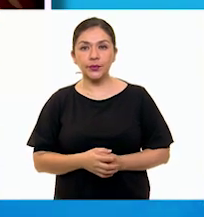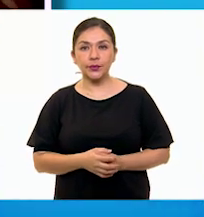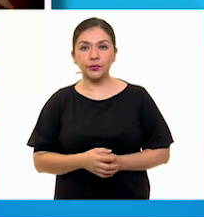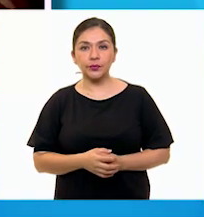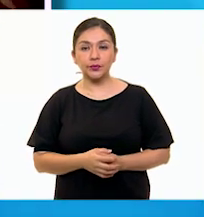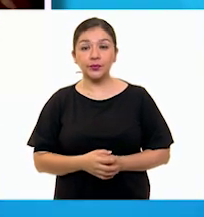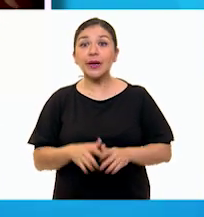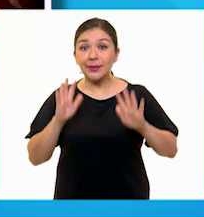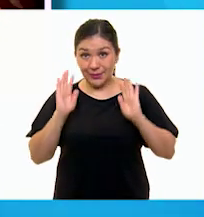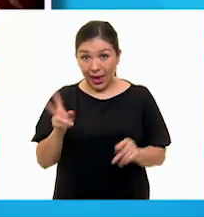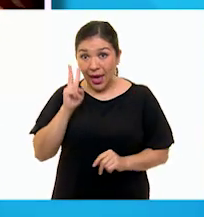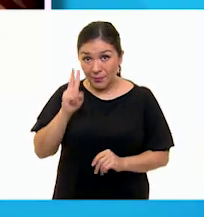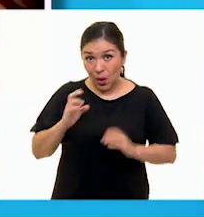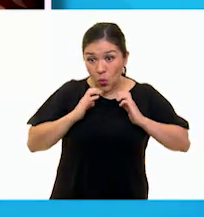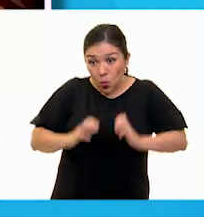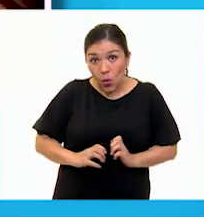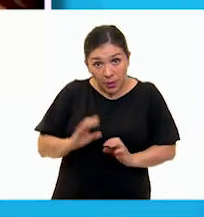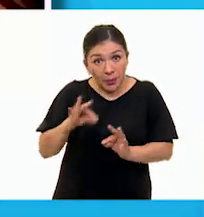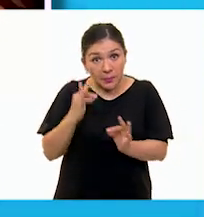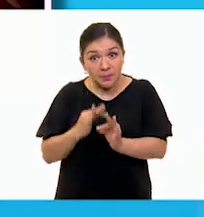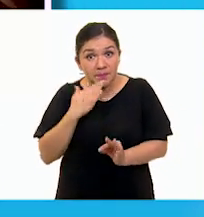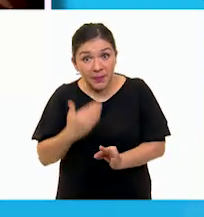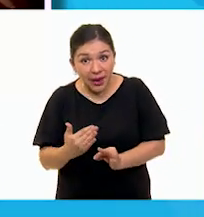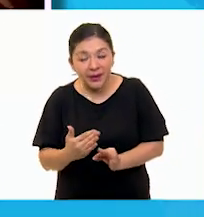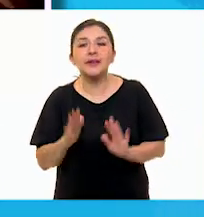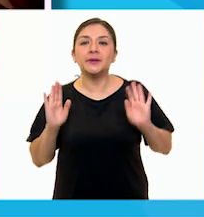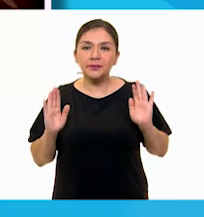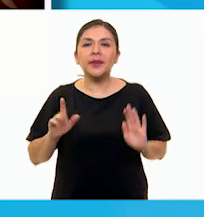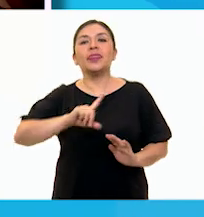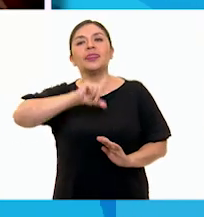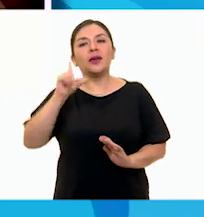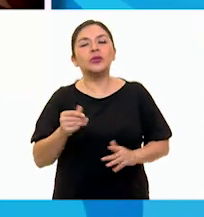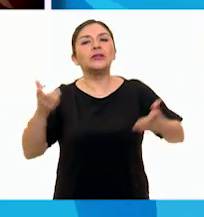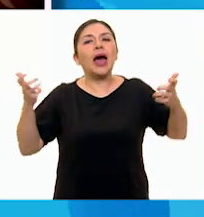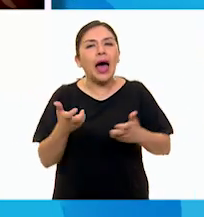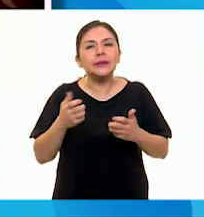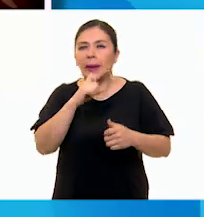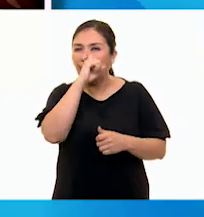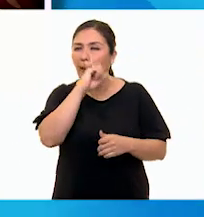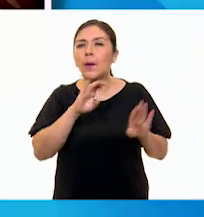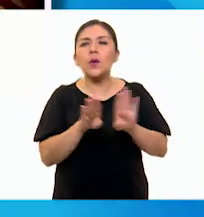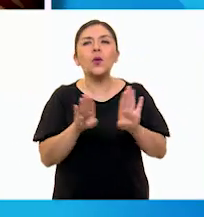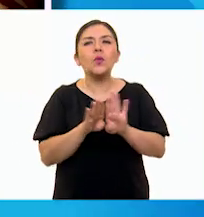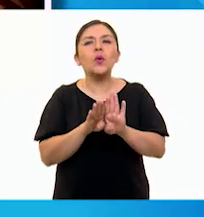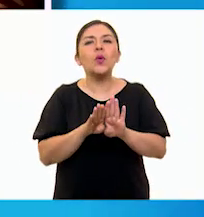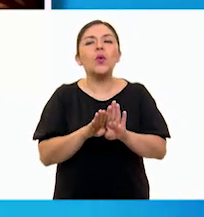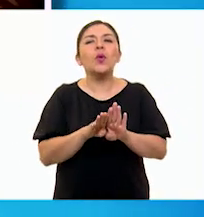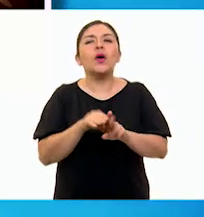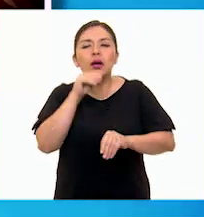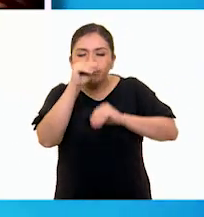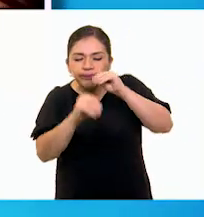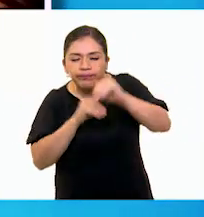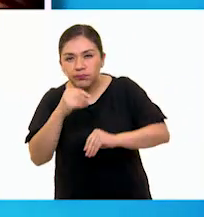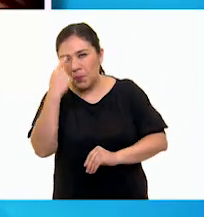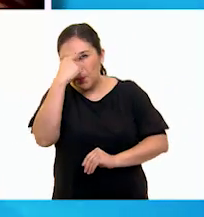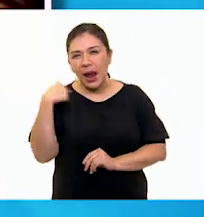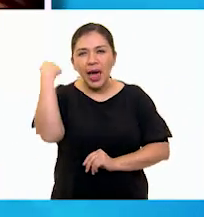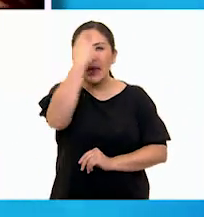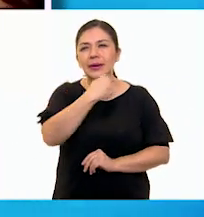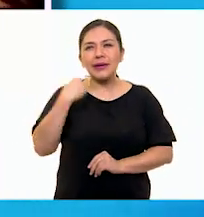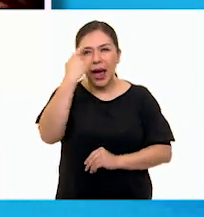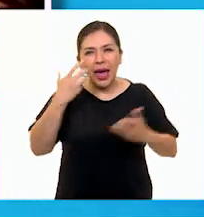Una vez que tenemos el cuerpo de nuestro muñeco, vamos a trabajar con el detalle de la carita